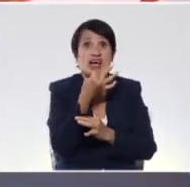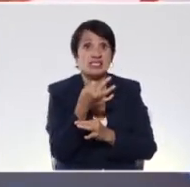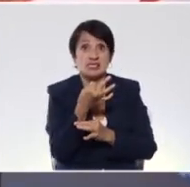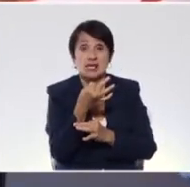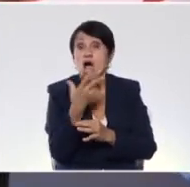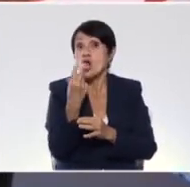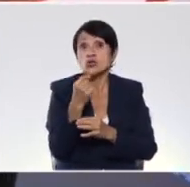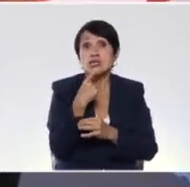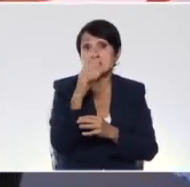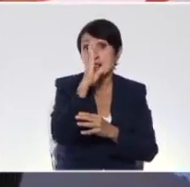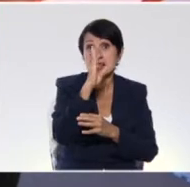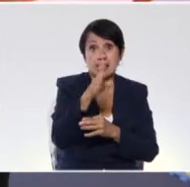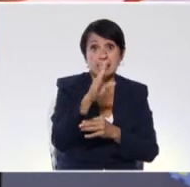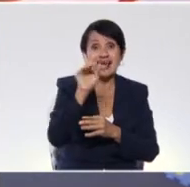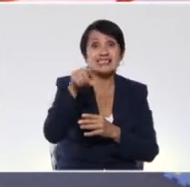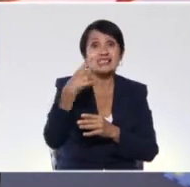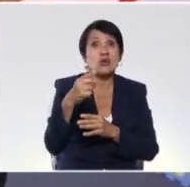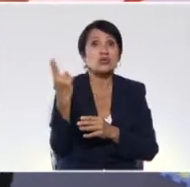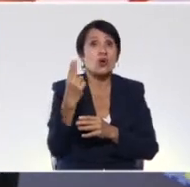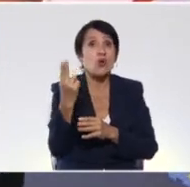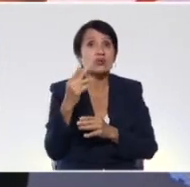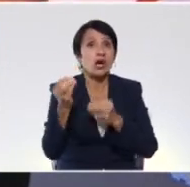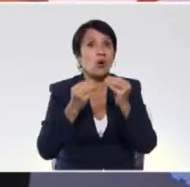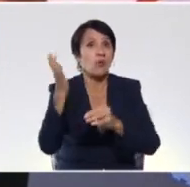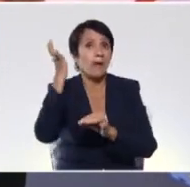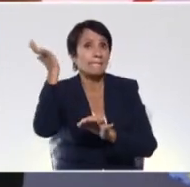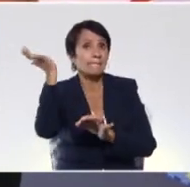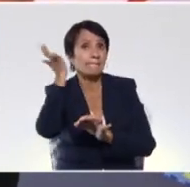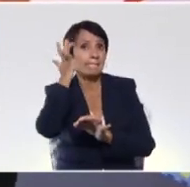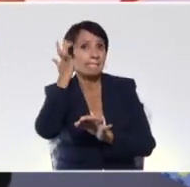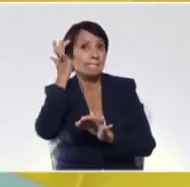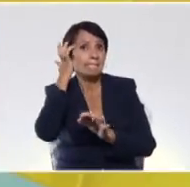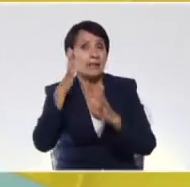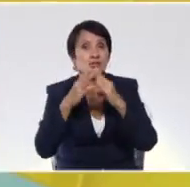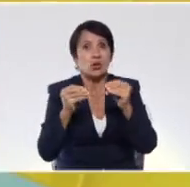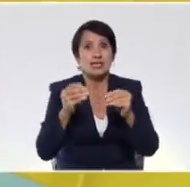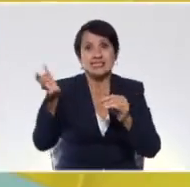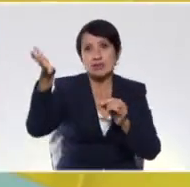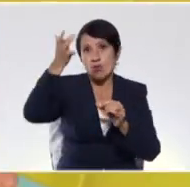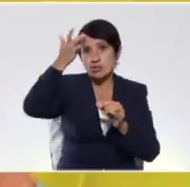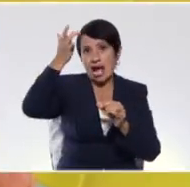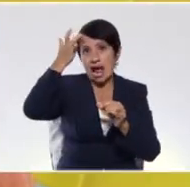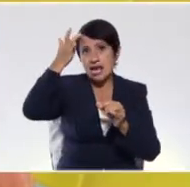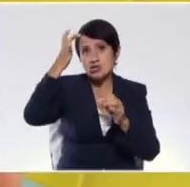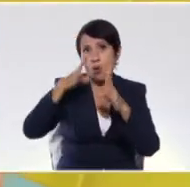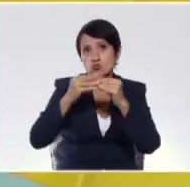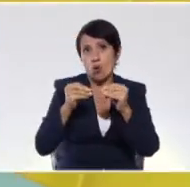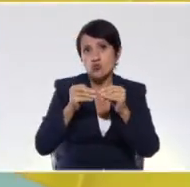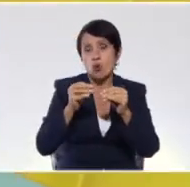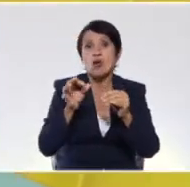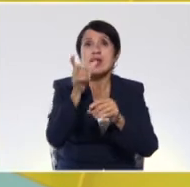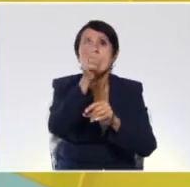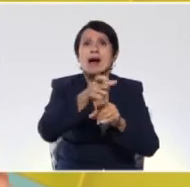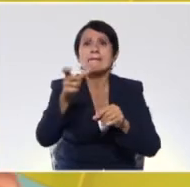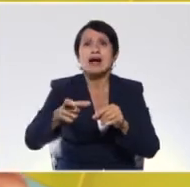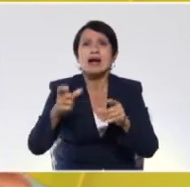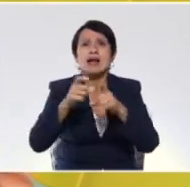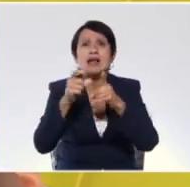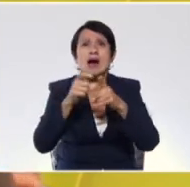dice de manera directa, sino que se utiliza ese término, le gusta la papa pelada. Igualmente cuando utilizamos esa frase que